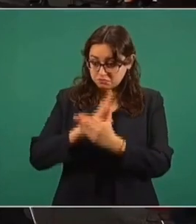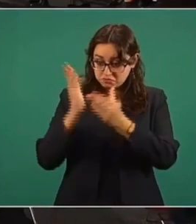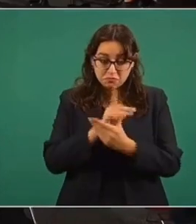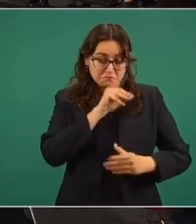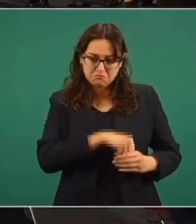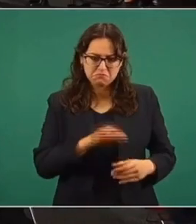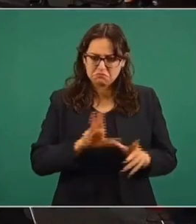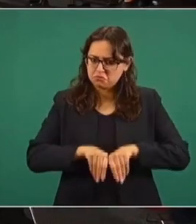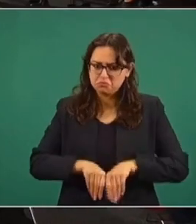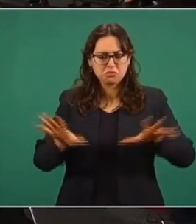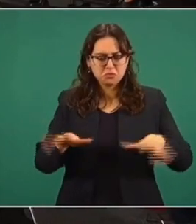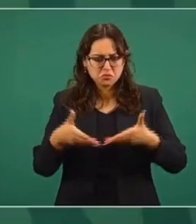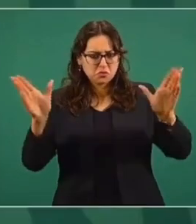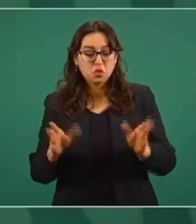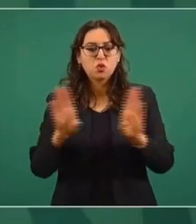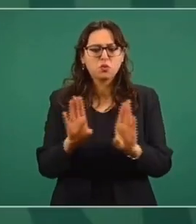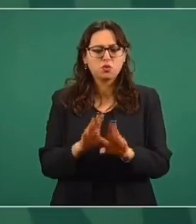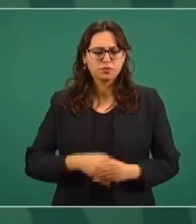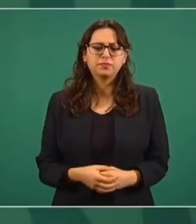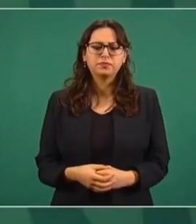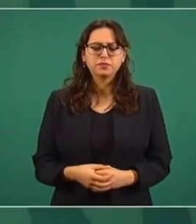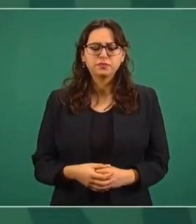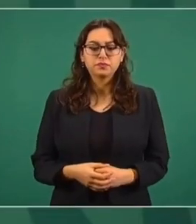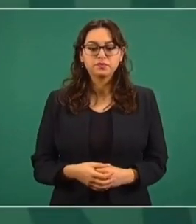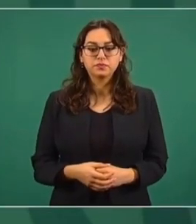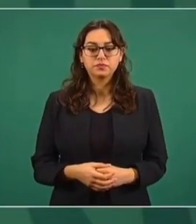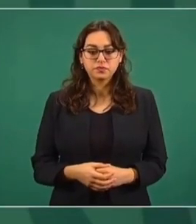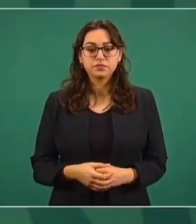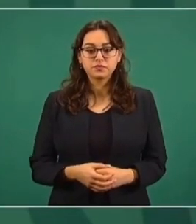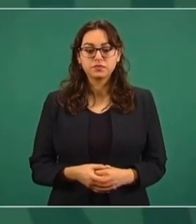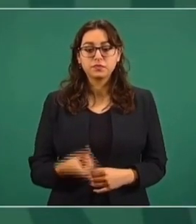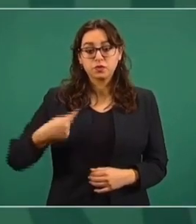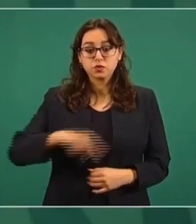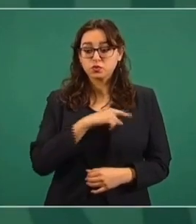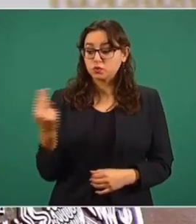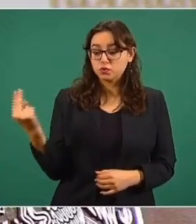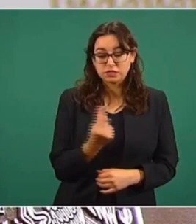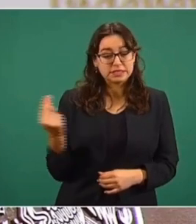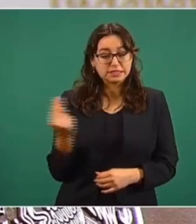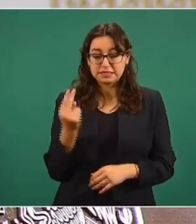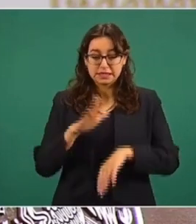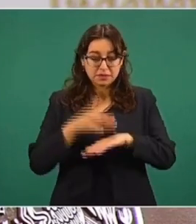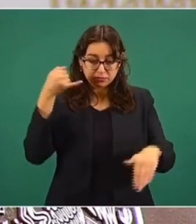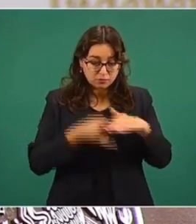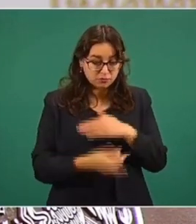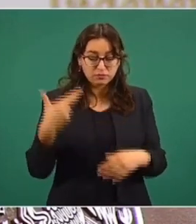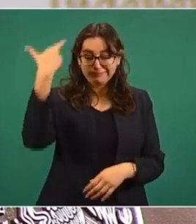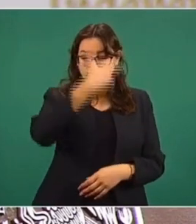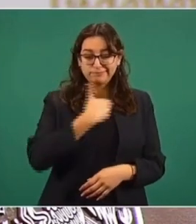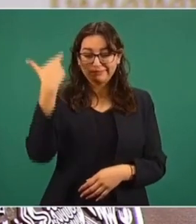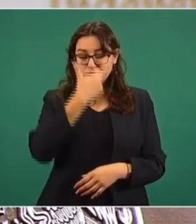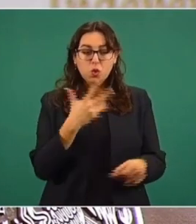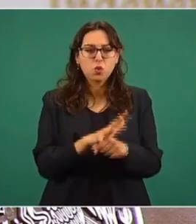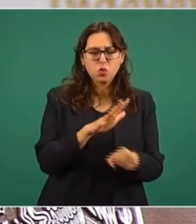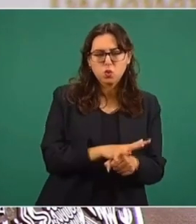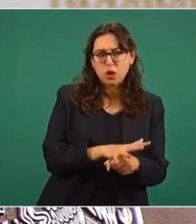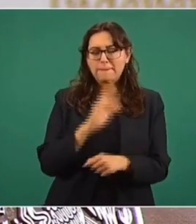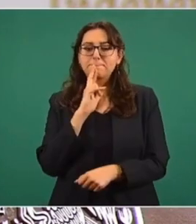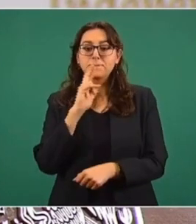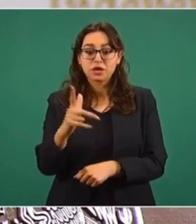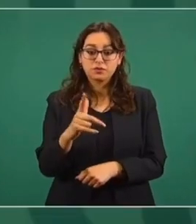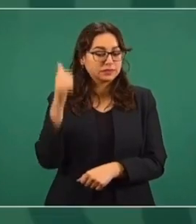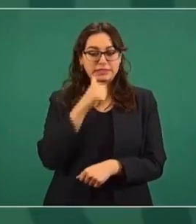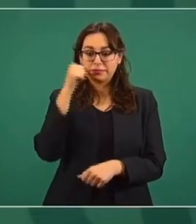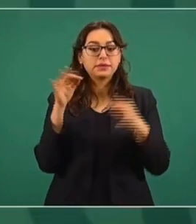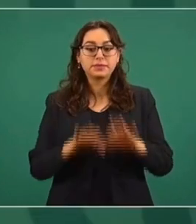Sí, vamos a hacer un análisis minucioso de lo que más conviene. Desde luego, garantizando la transparencia,